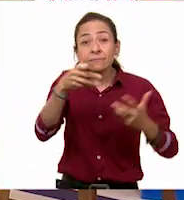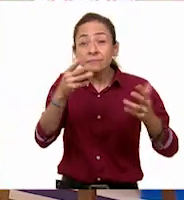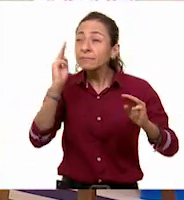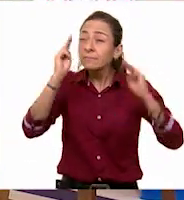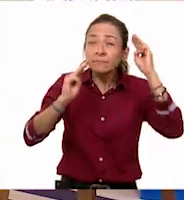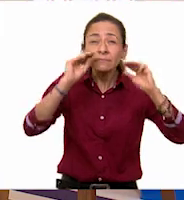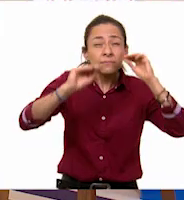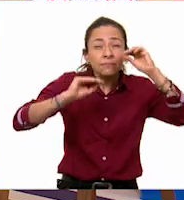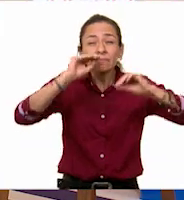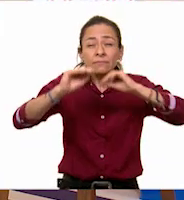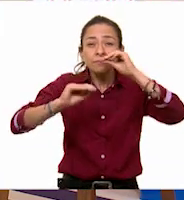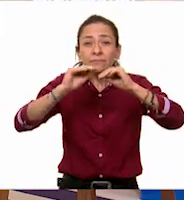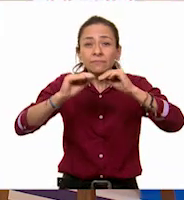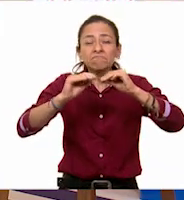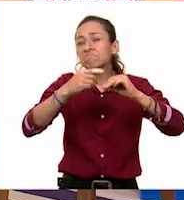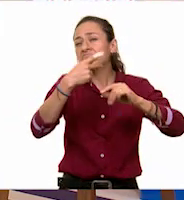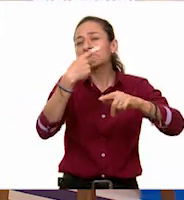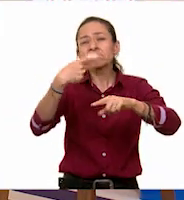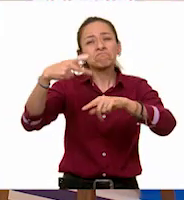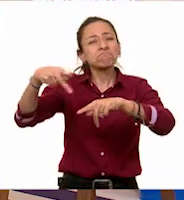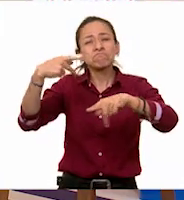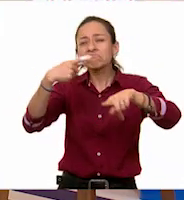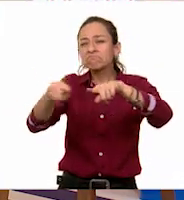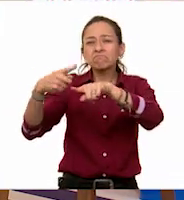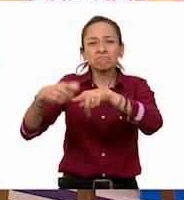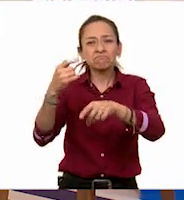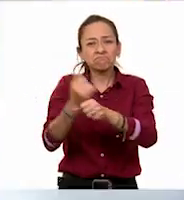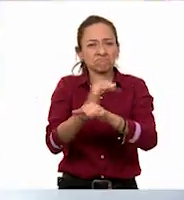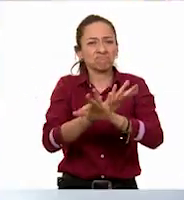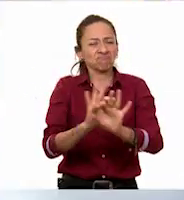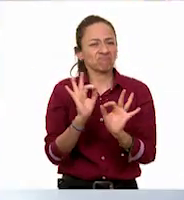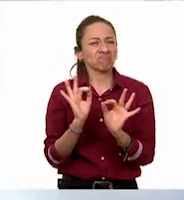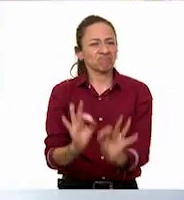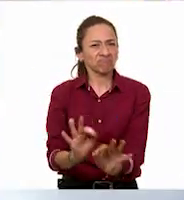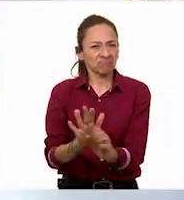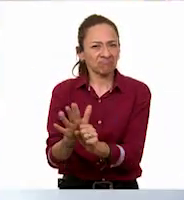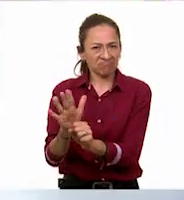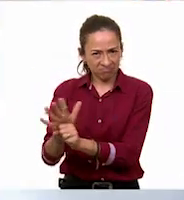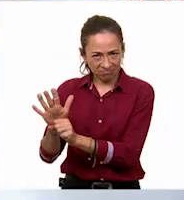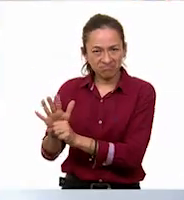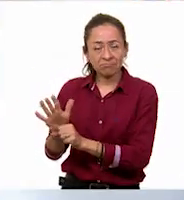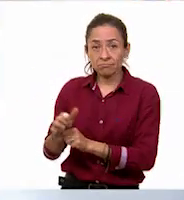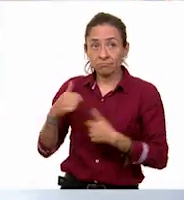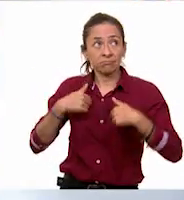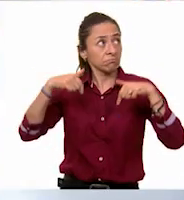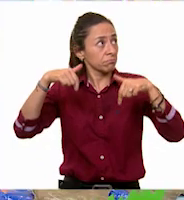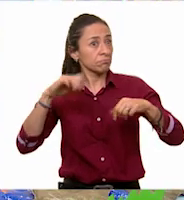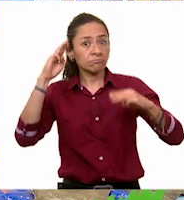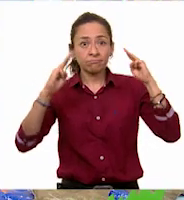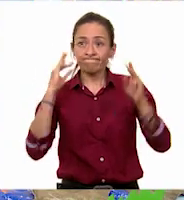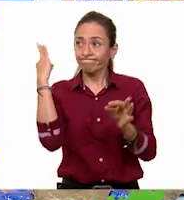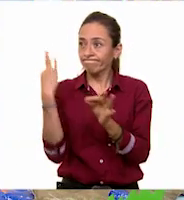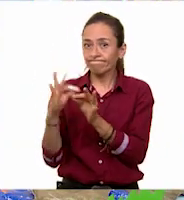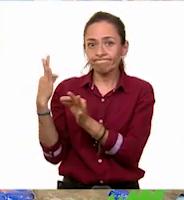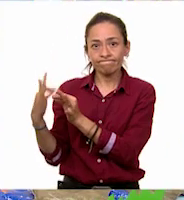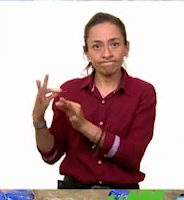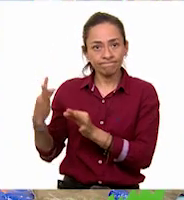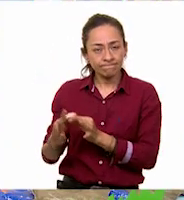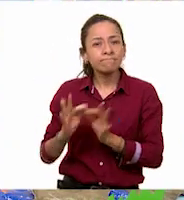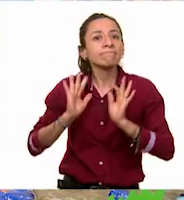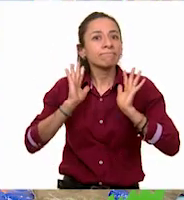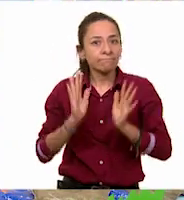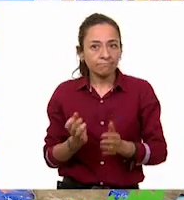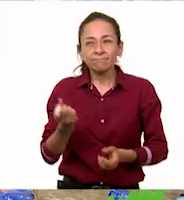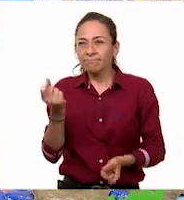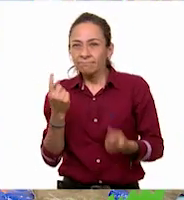que necesiten. Nosotros, por ejemplo, ya tenemos nuestro museo armado y hemos incorporado las ideas que nos han